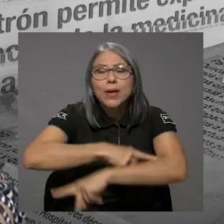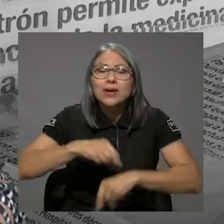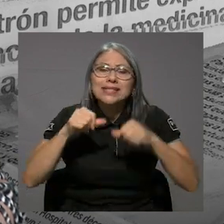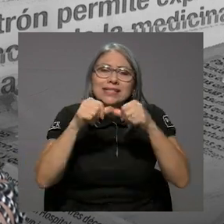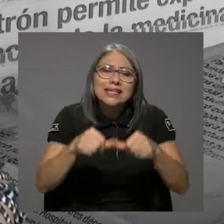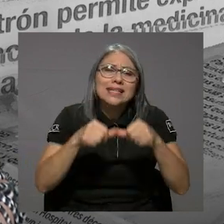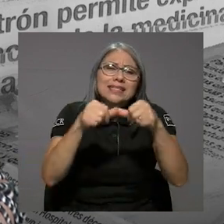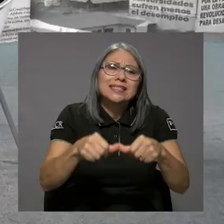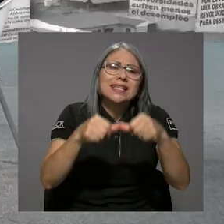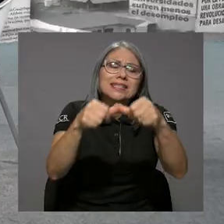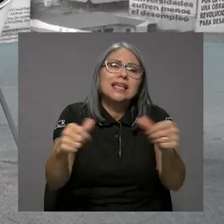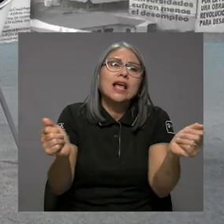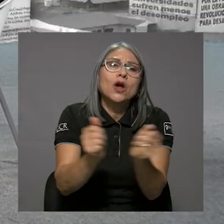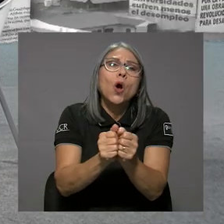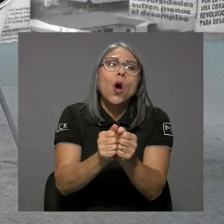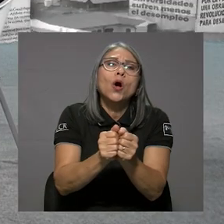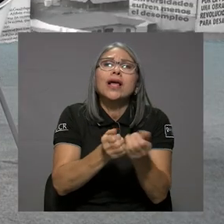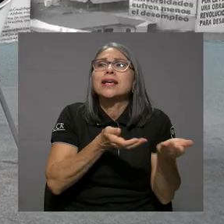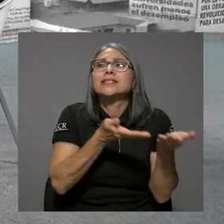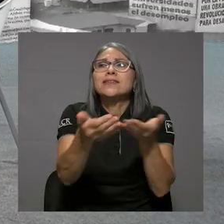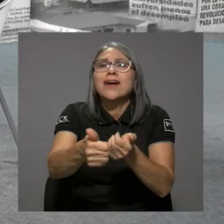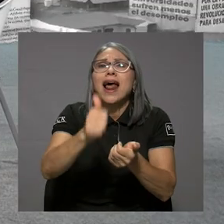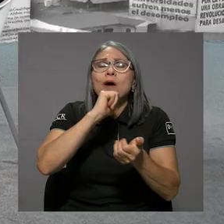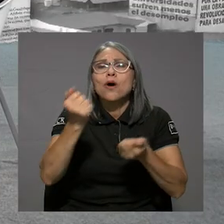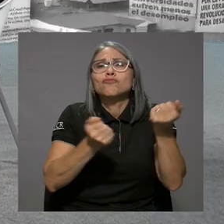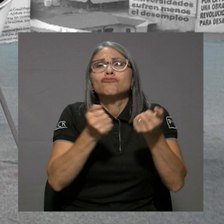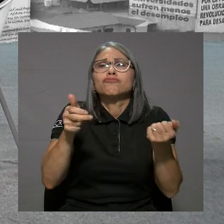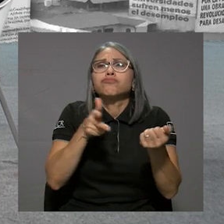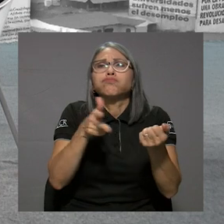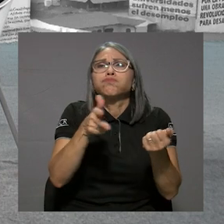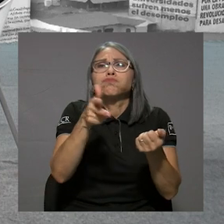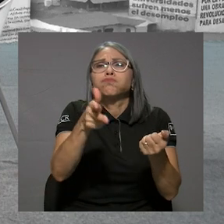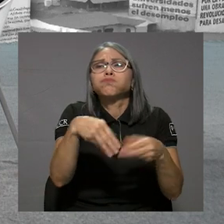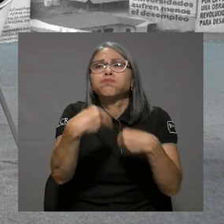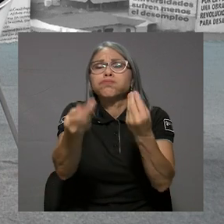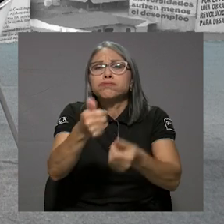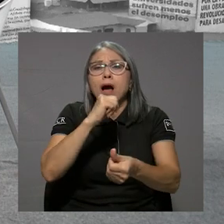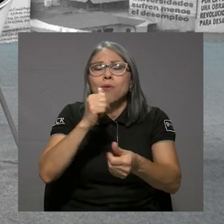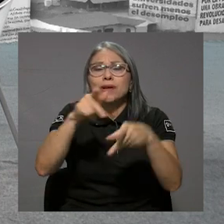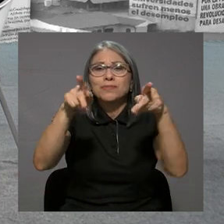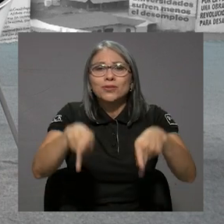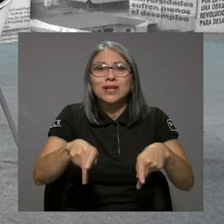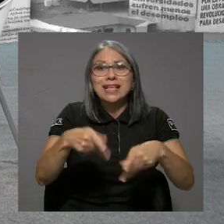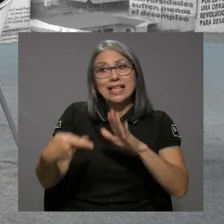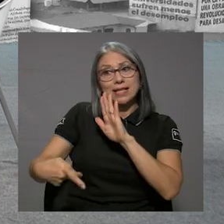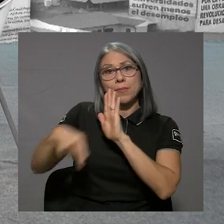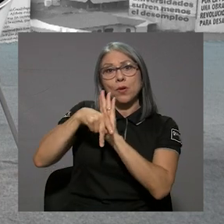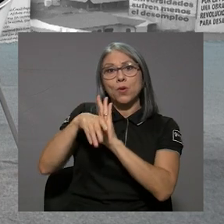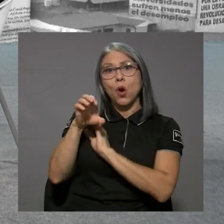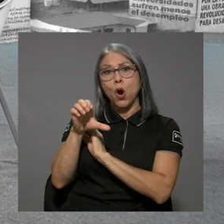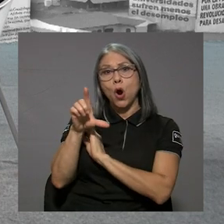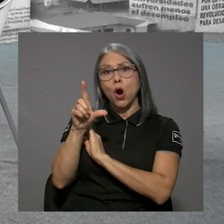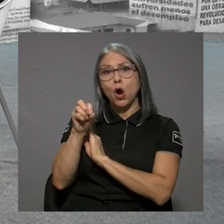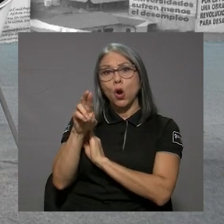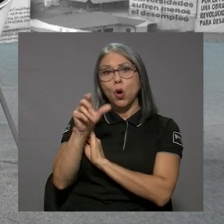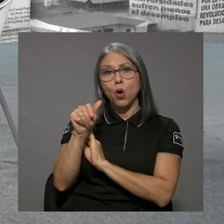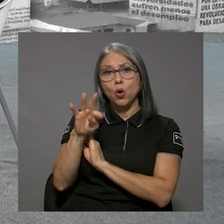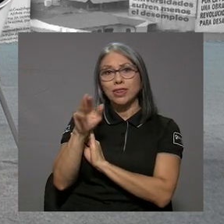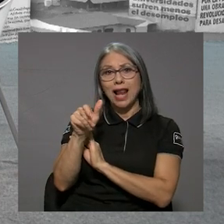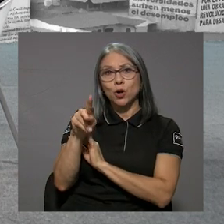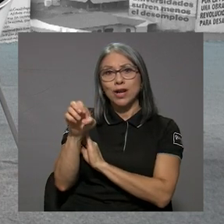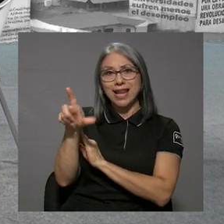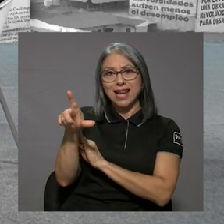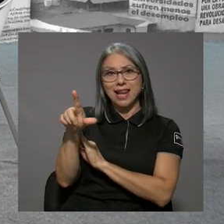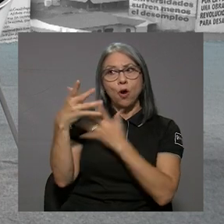peor del caso es que se siguen llevando camiones cisternas. Se prohibió el clorotalonil, o sea, se logró eso, fue un gran avance, pero la